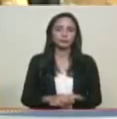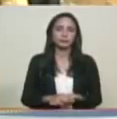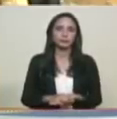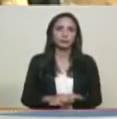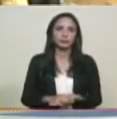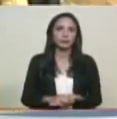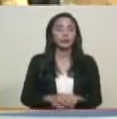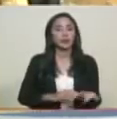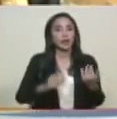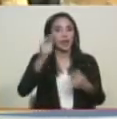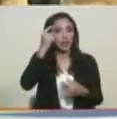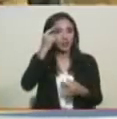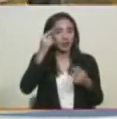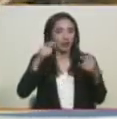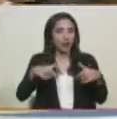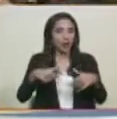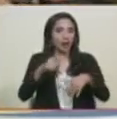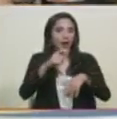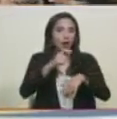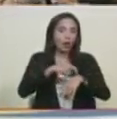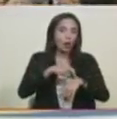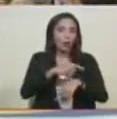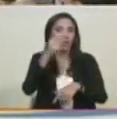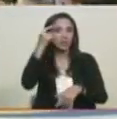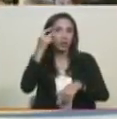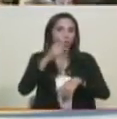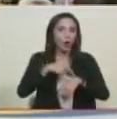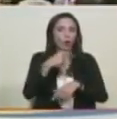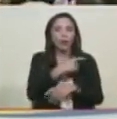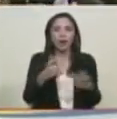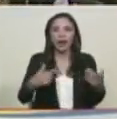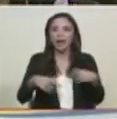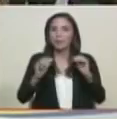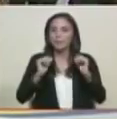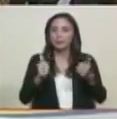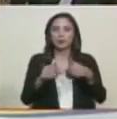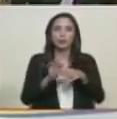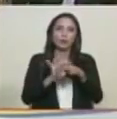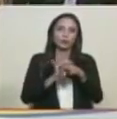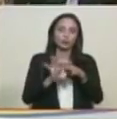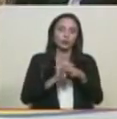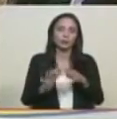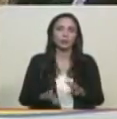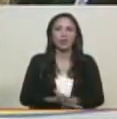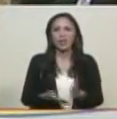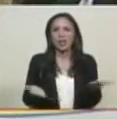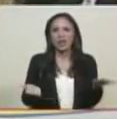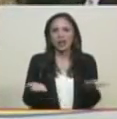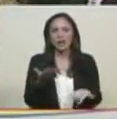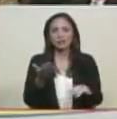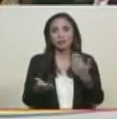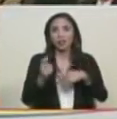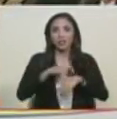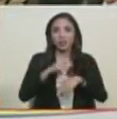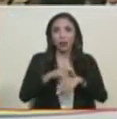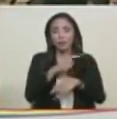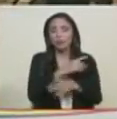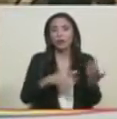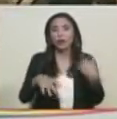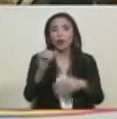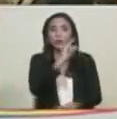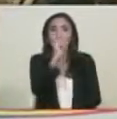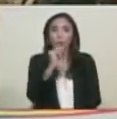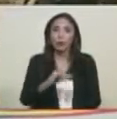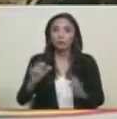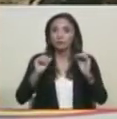El día D a la hora H. Será gradual. De repente arrancamos por Erzulia.